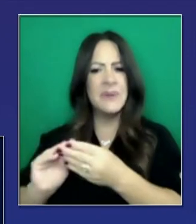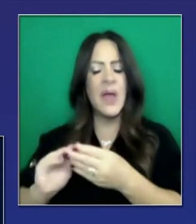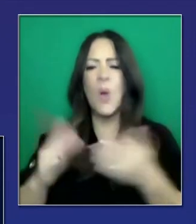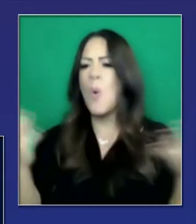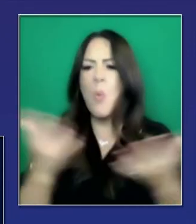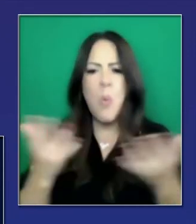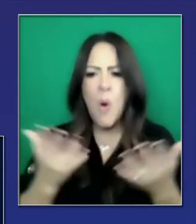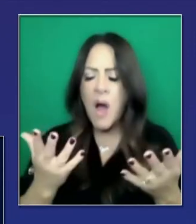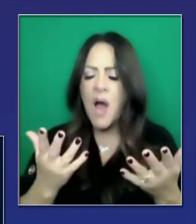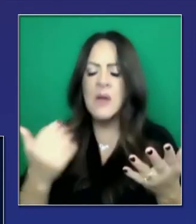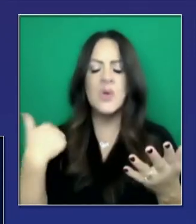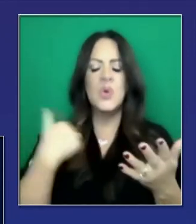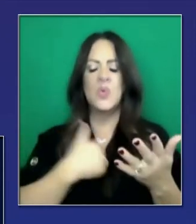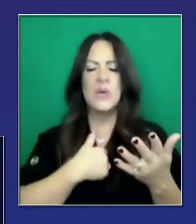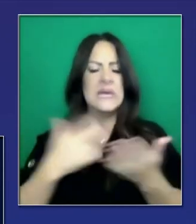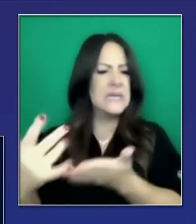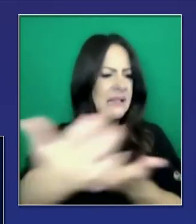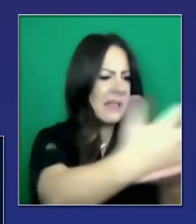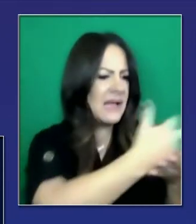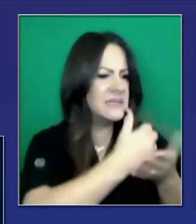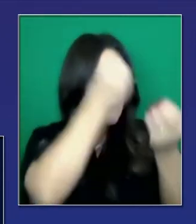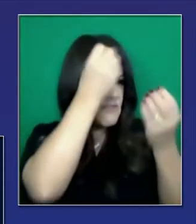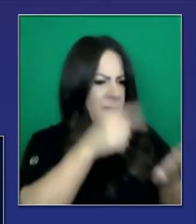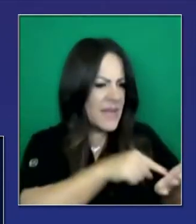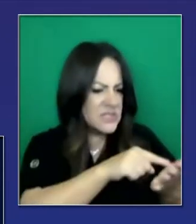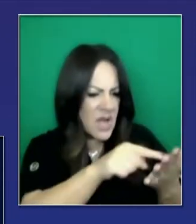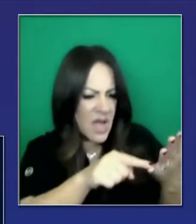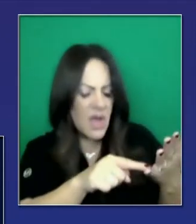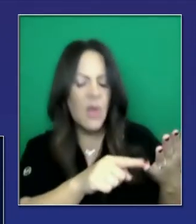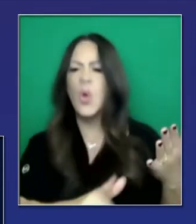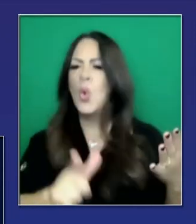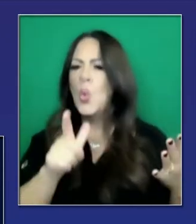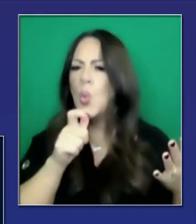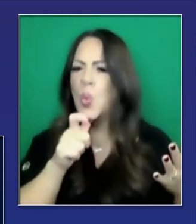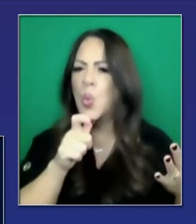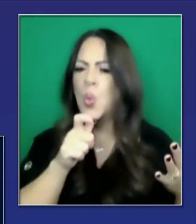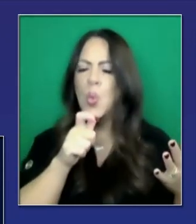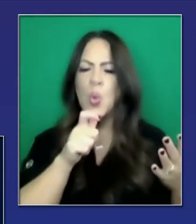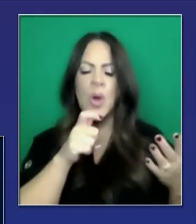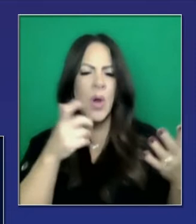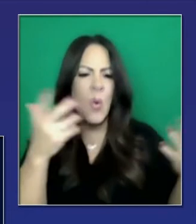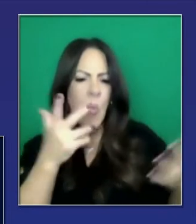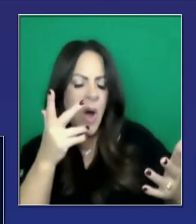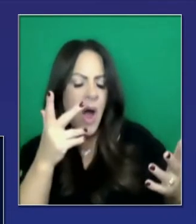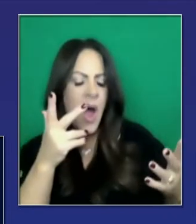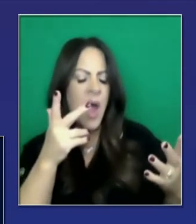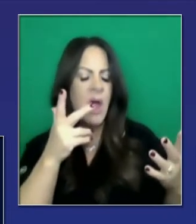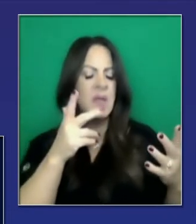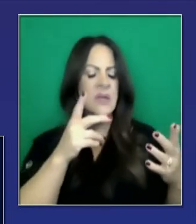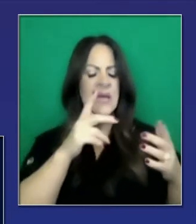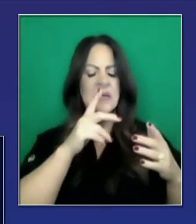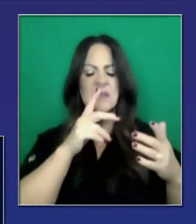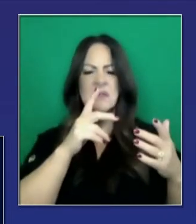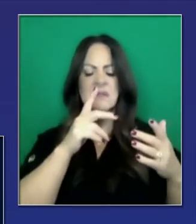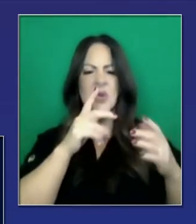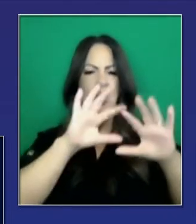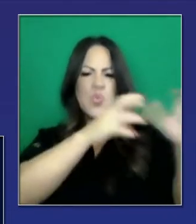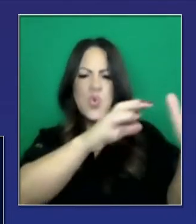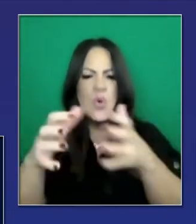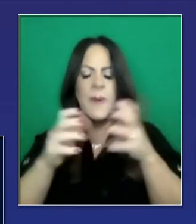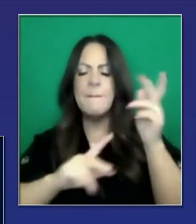reseña de lo que estamos recogiendo la data que tenemos en cuidado intensivo. El impacto más grande que hemos tenido